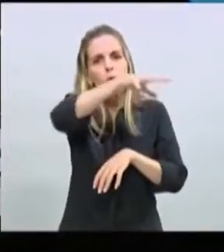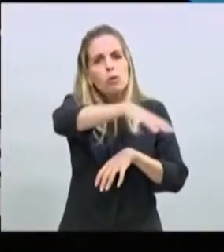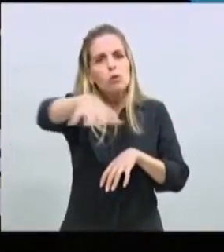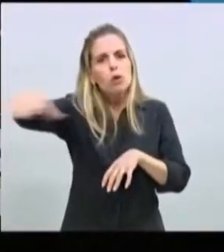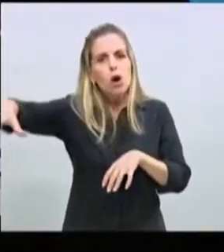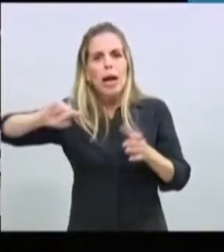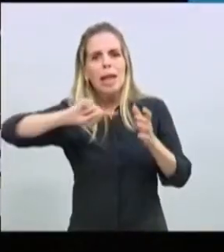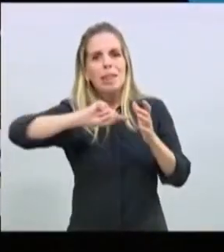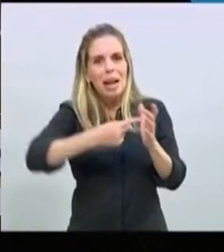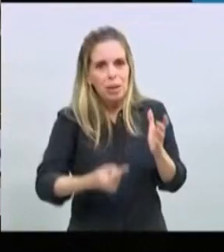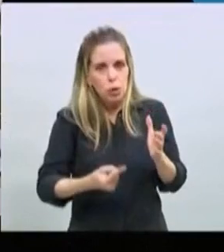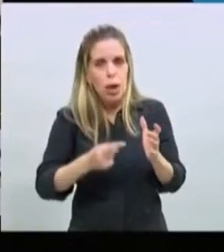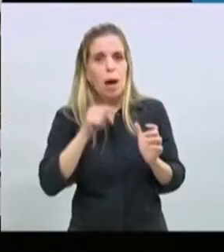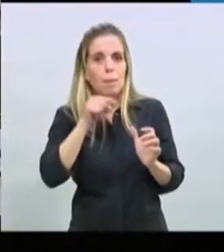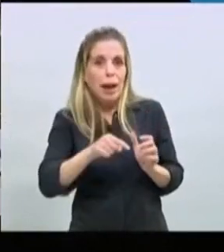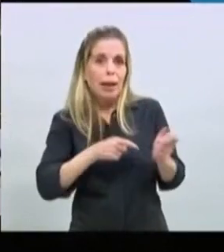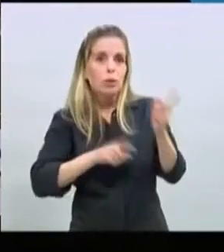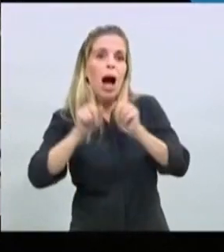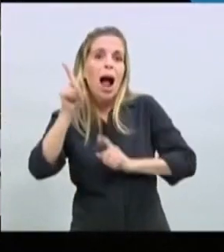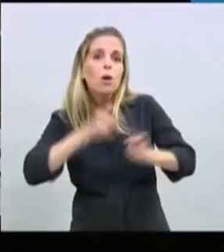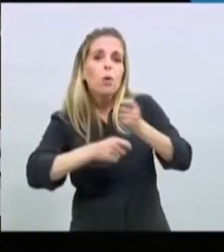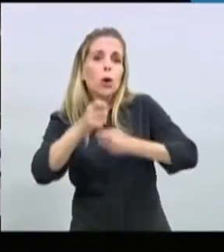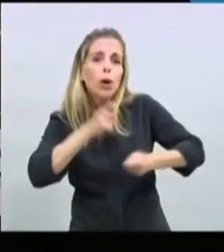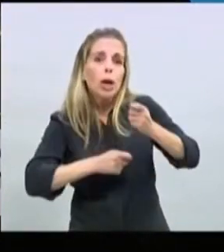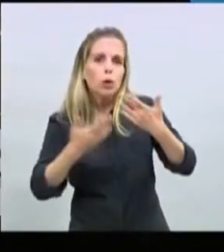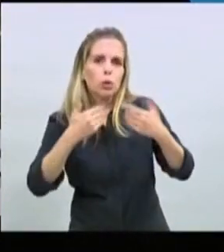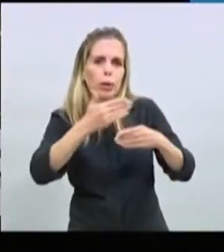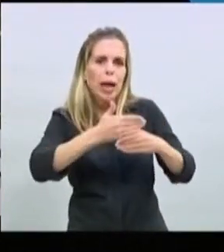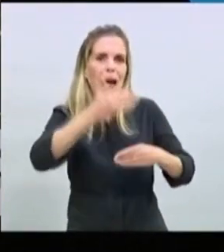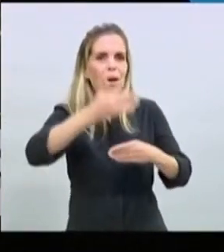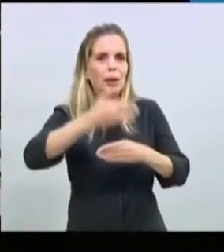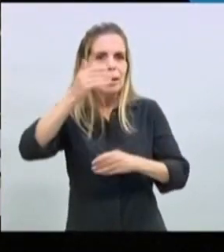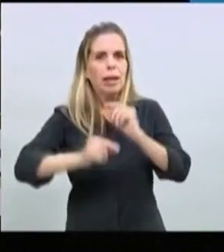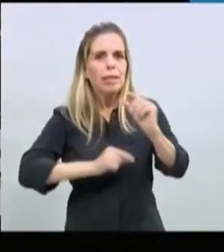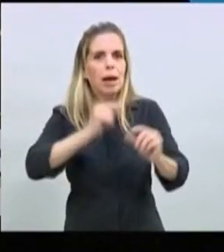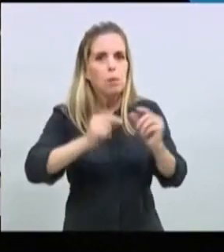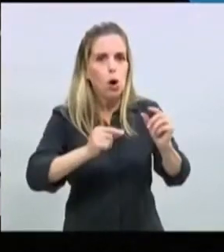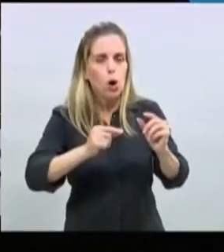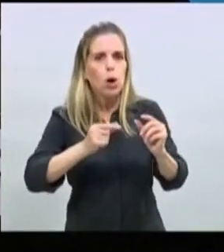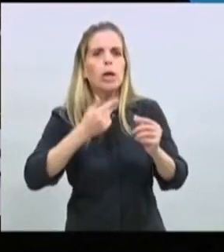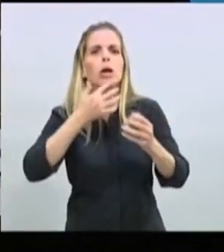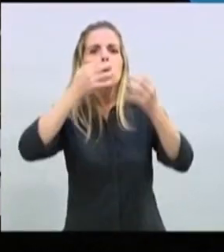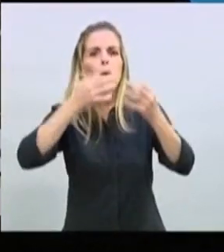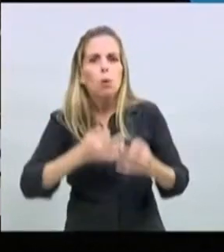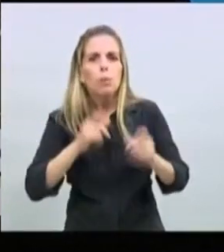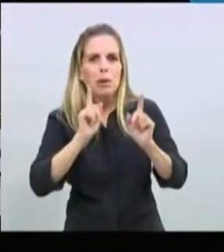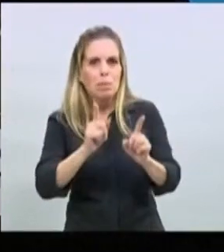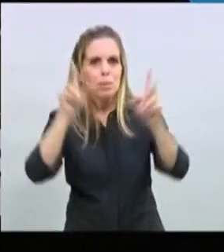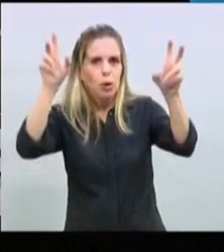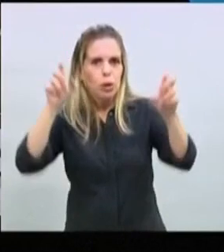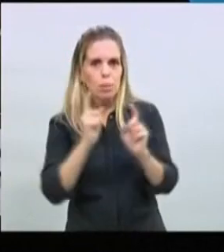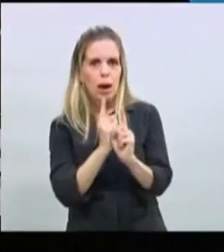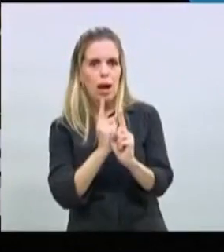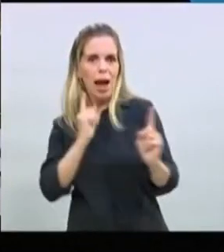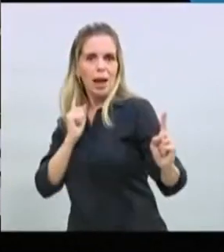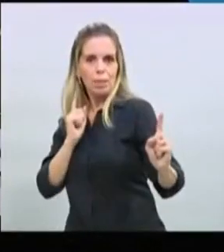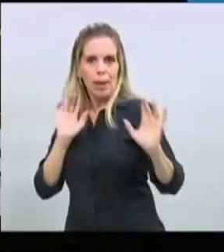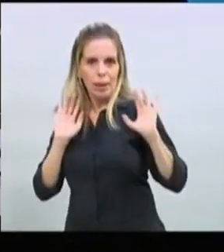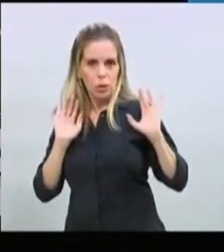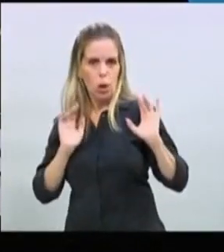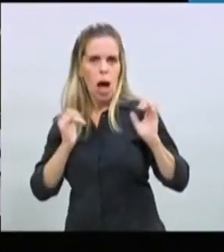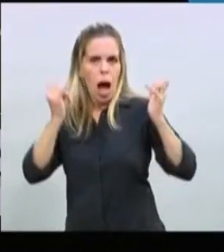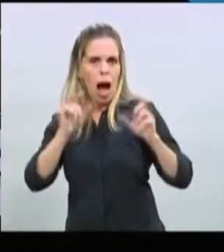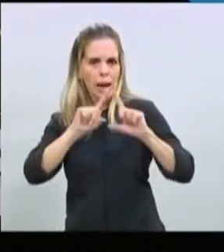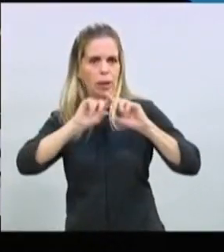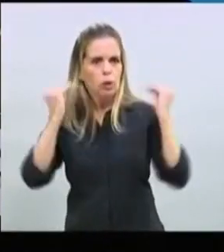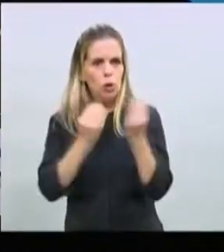con la apertura de algunos comercios se pueda seguir cumpliendo el distanciamiento. ¿Qué quiere decir eso? Que ya tenemos identificadas 100 calles de la ciudad